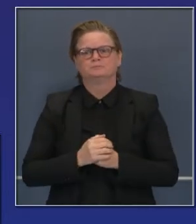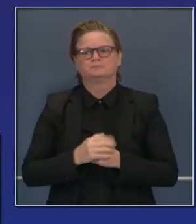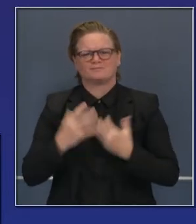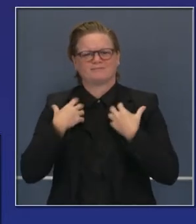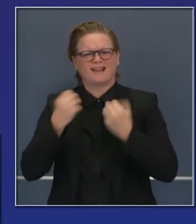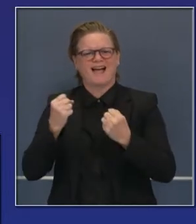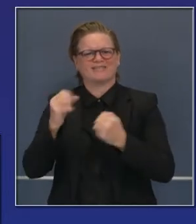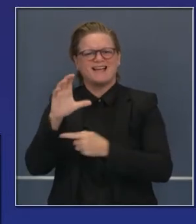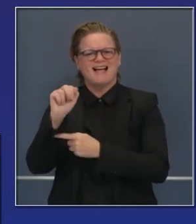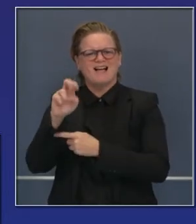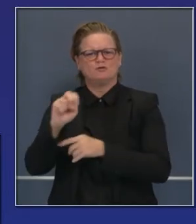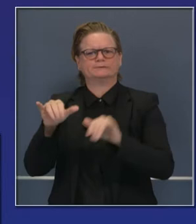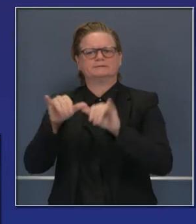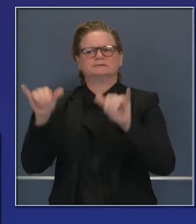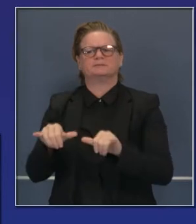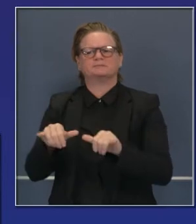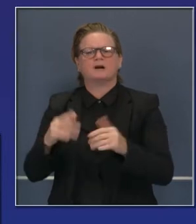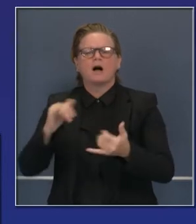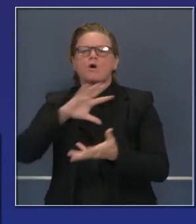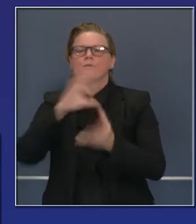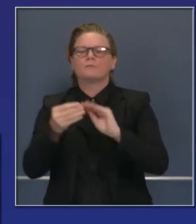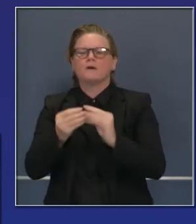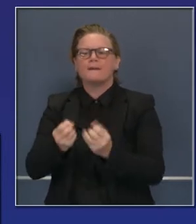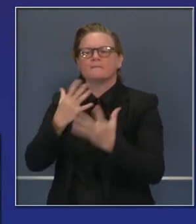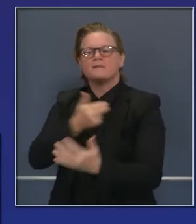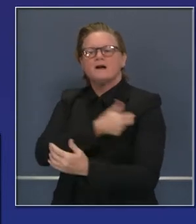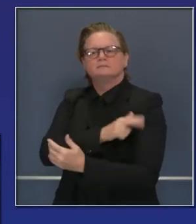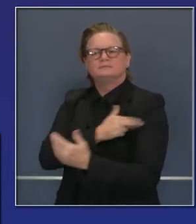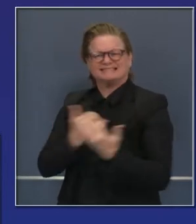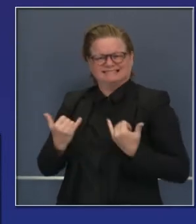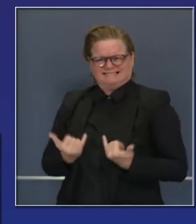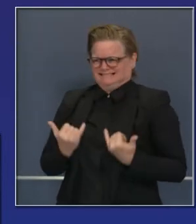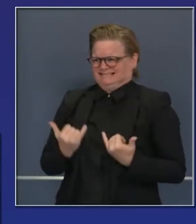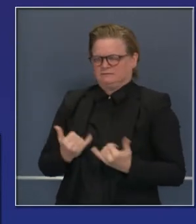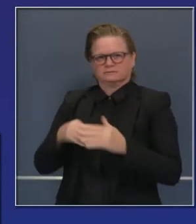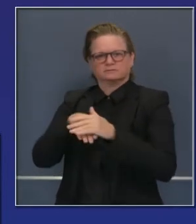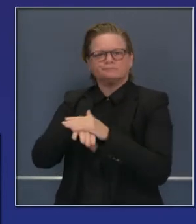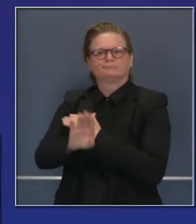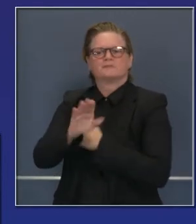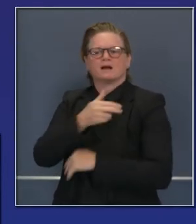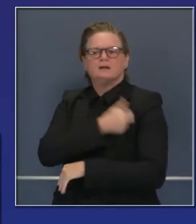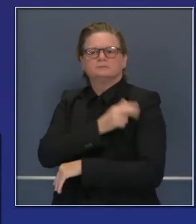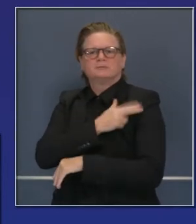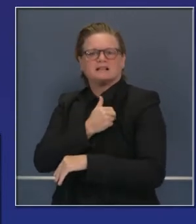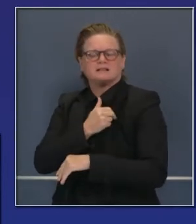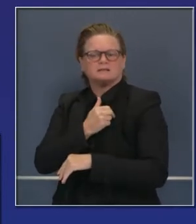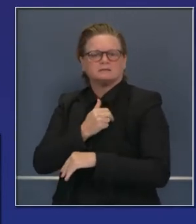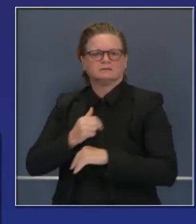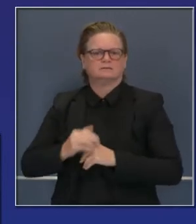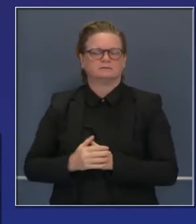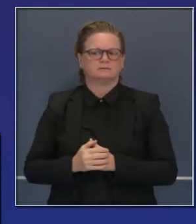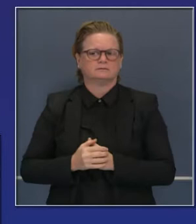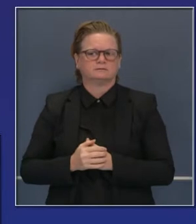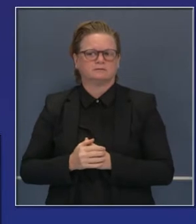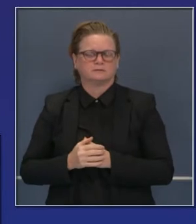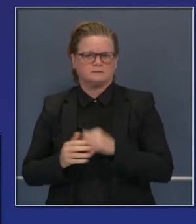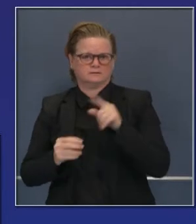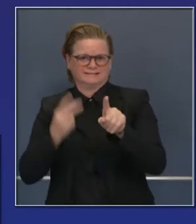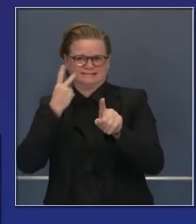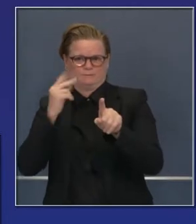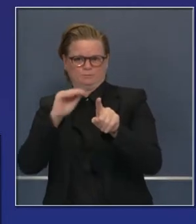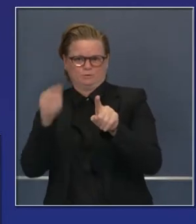capacidad total del sistema de atención médica. Puede ver que actualmente se están